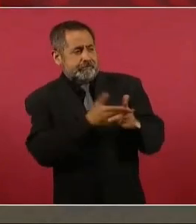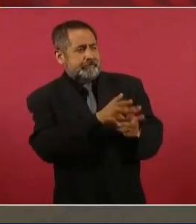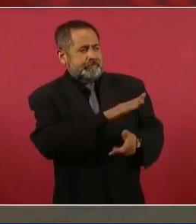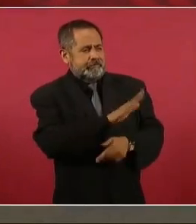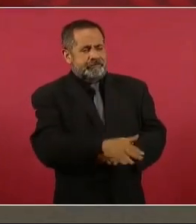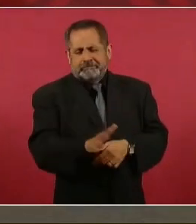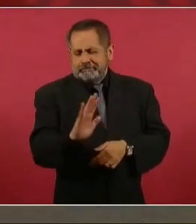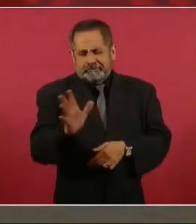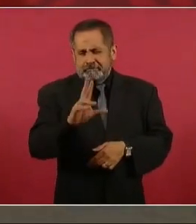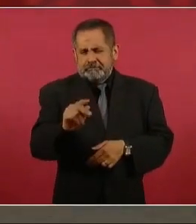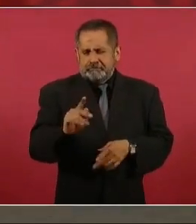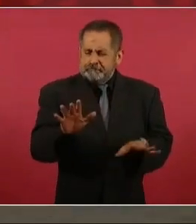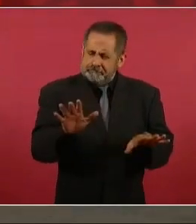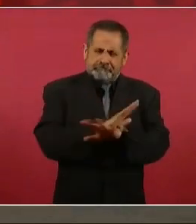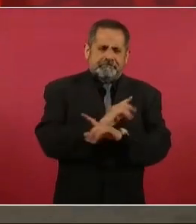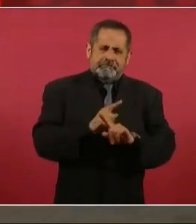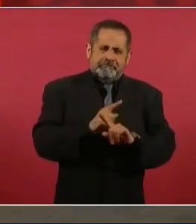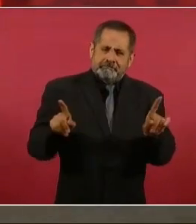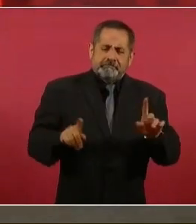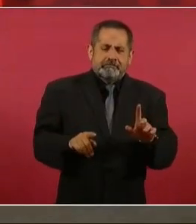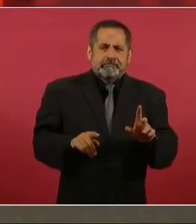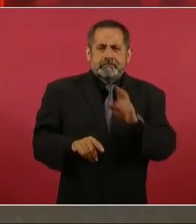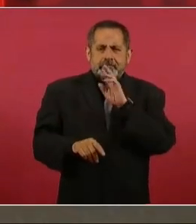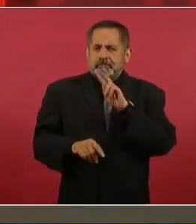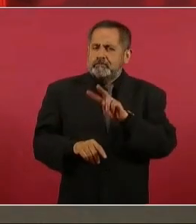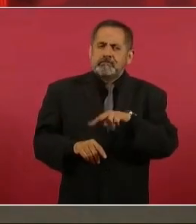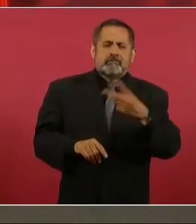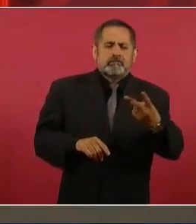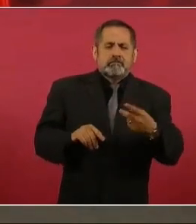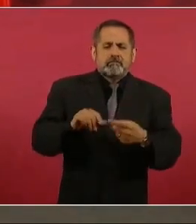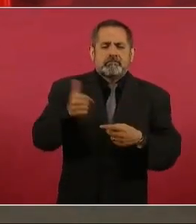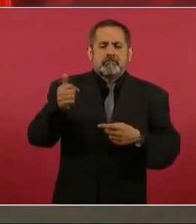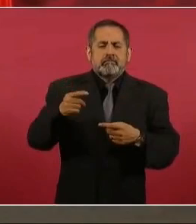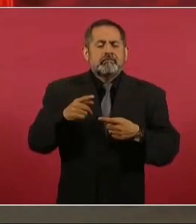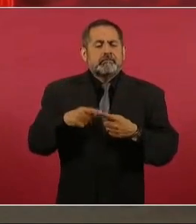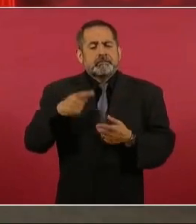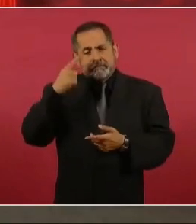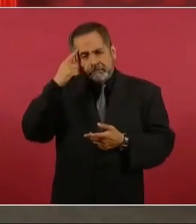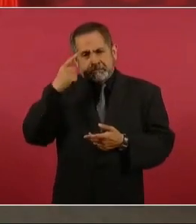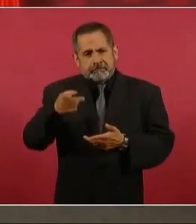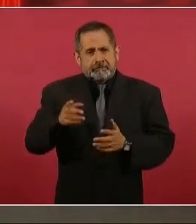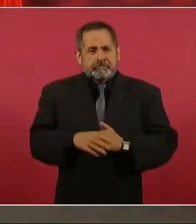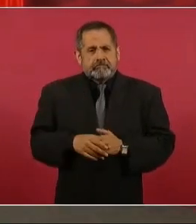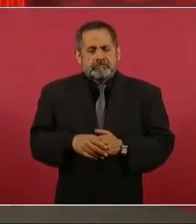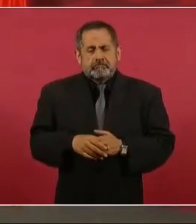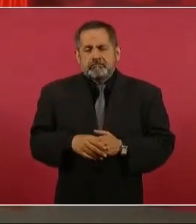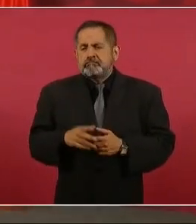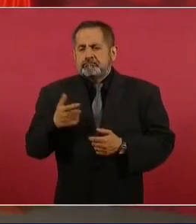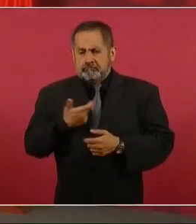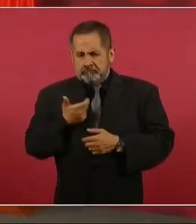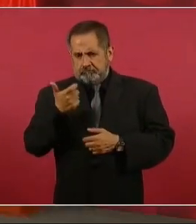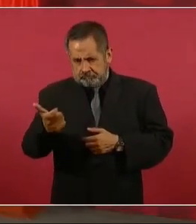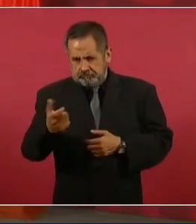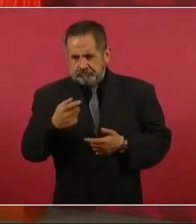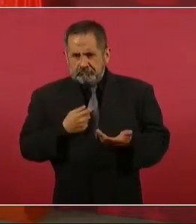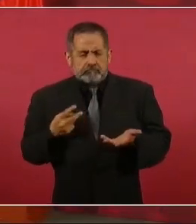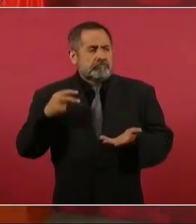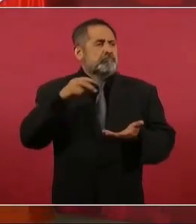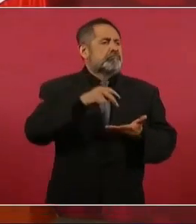actividad por la observación, que